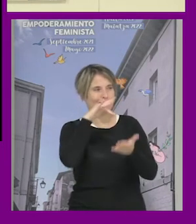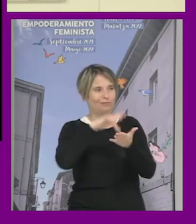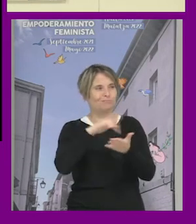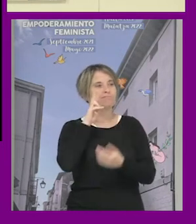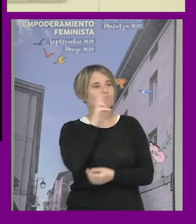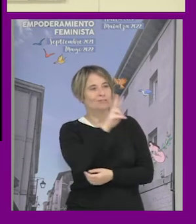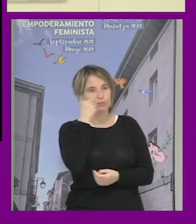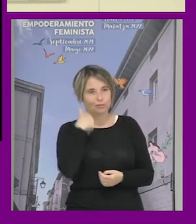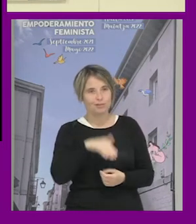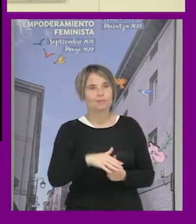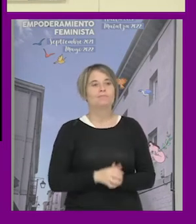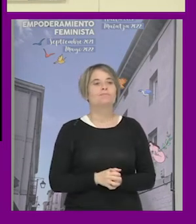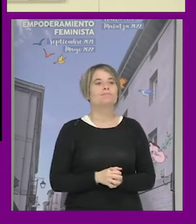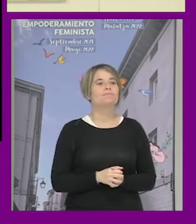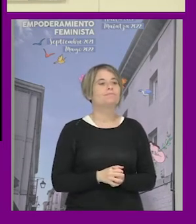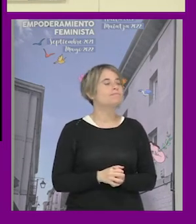voy a